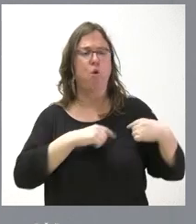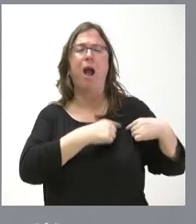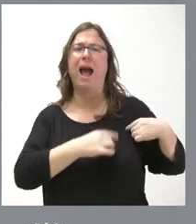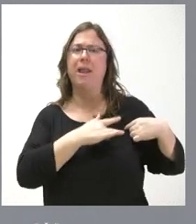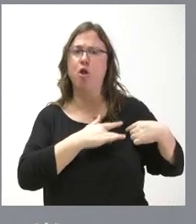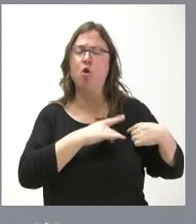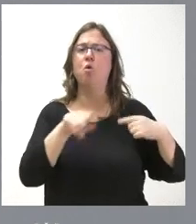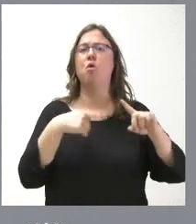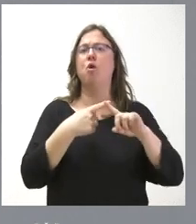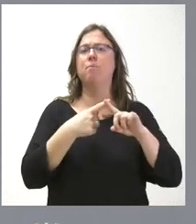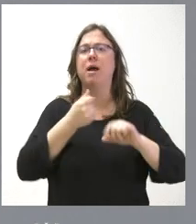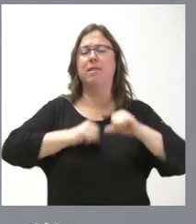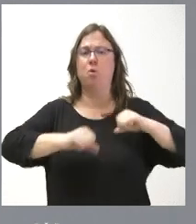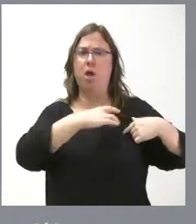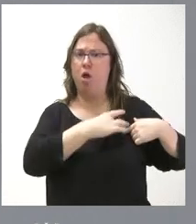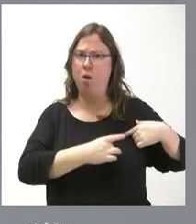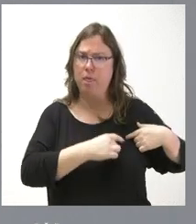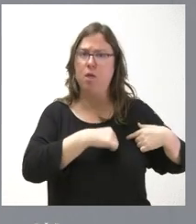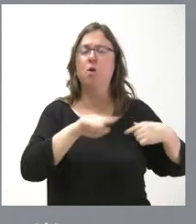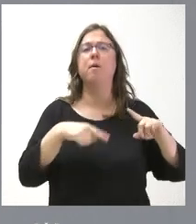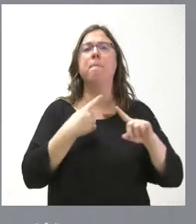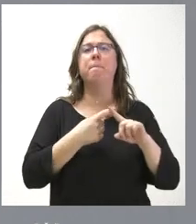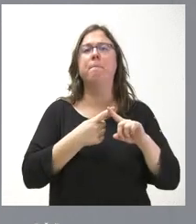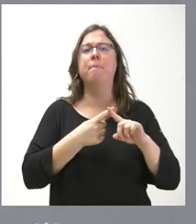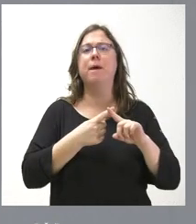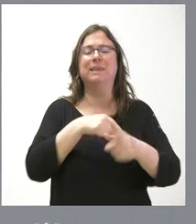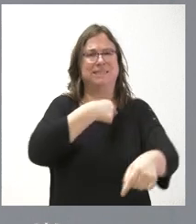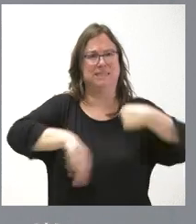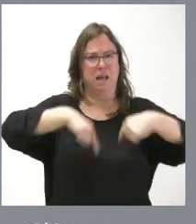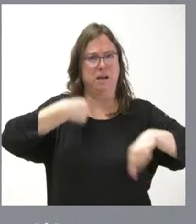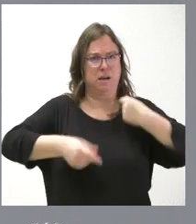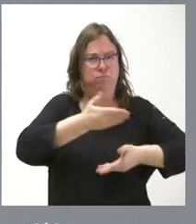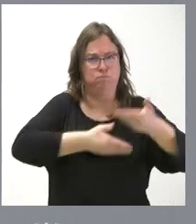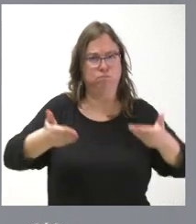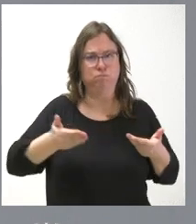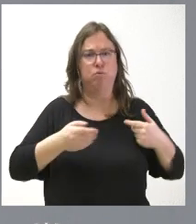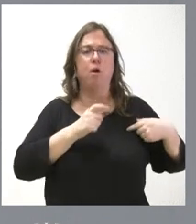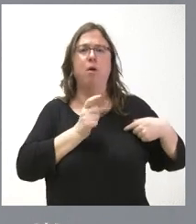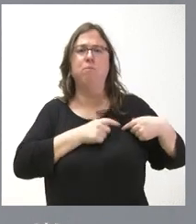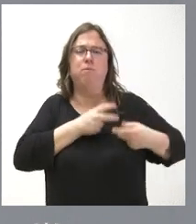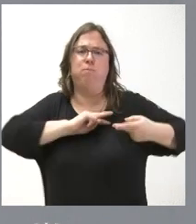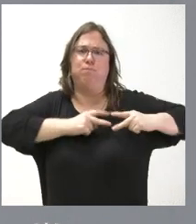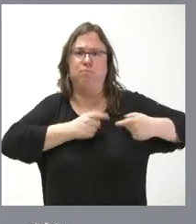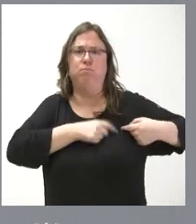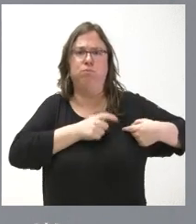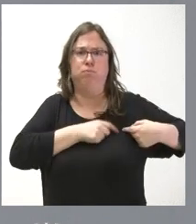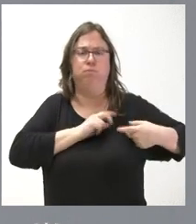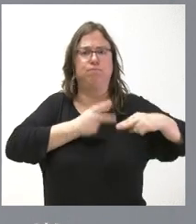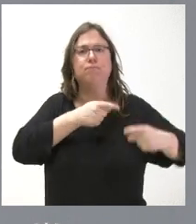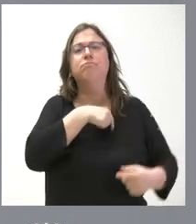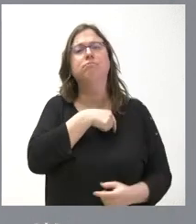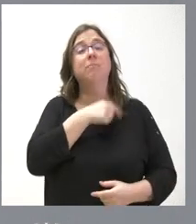en el ámbito de la cirugía cardíaca, en el ámbito de la hemodinámica, en el ámbito de las arritmias y, por tanto, nuestra idea es esta,